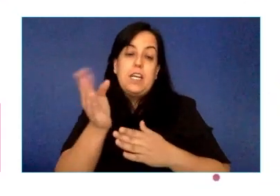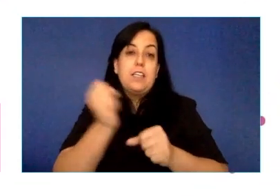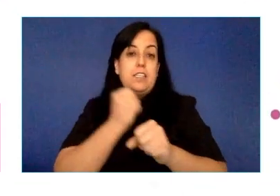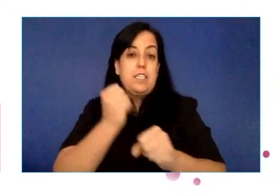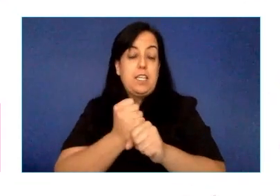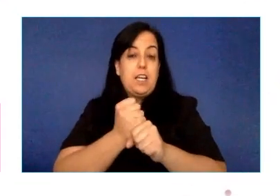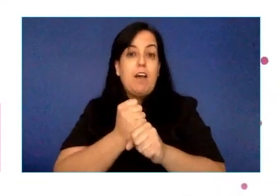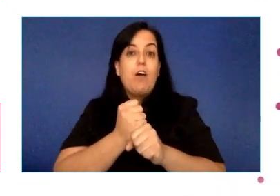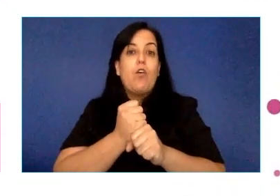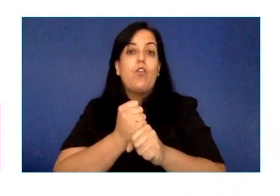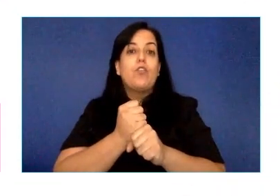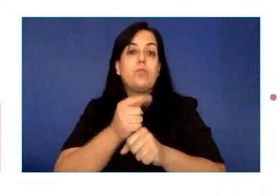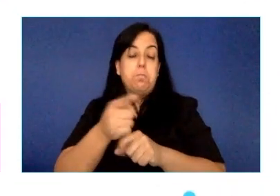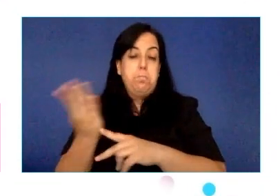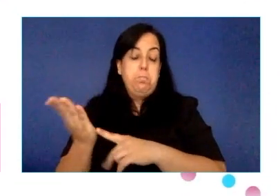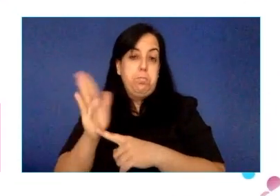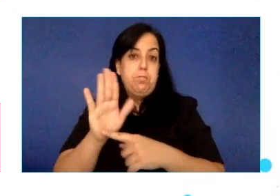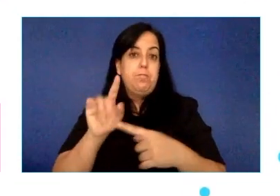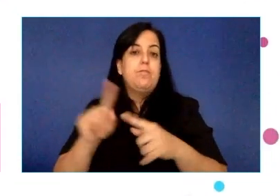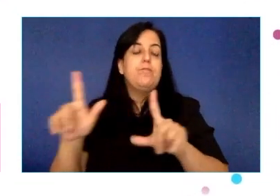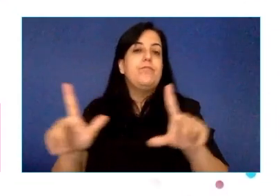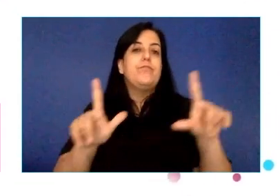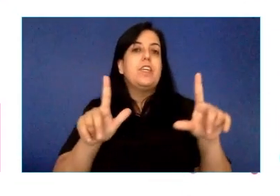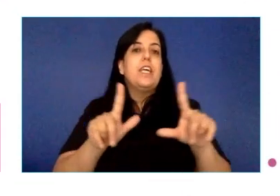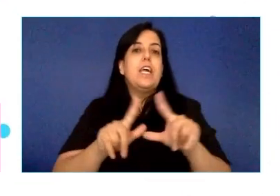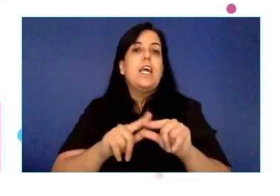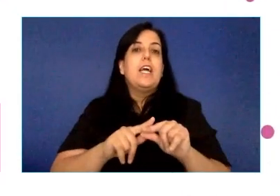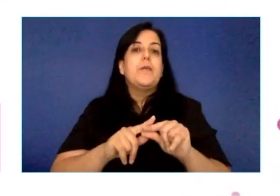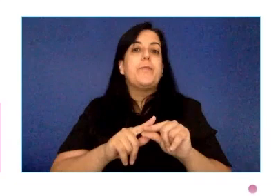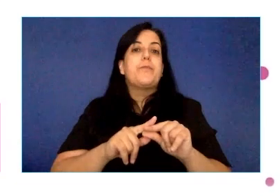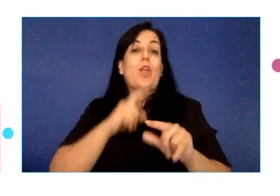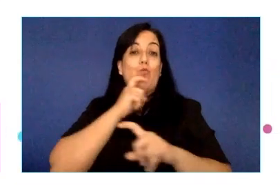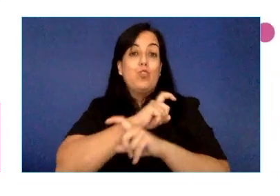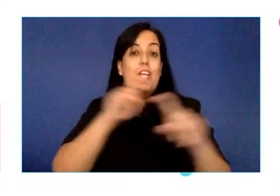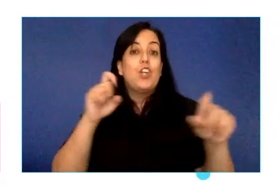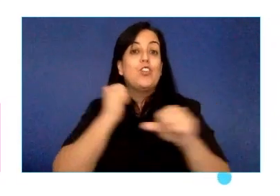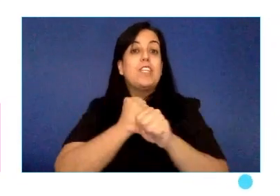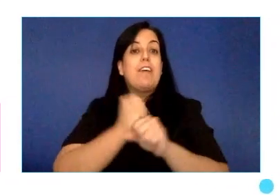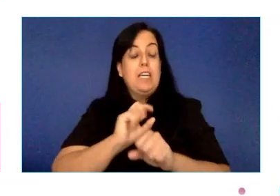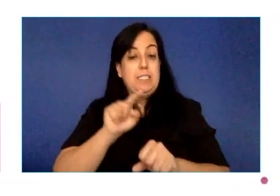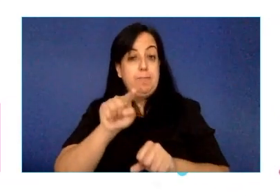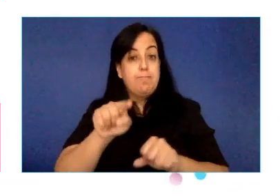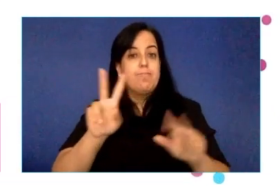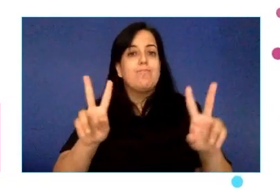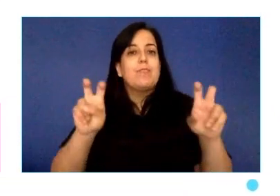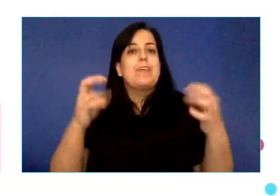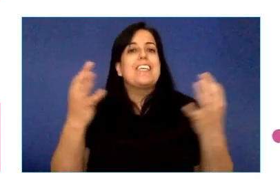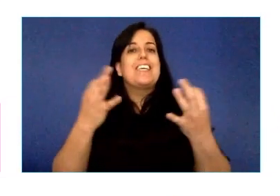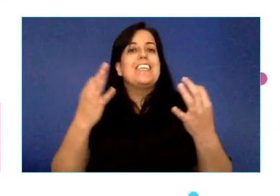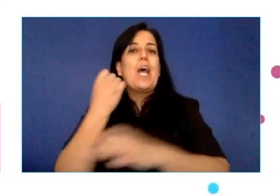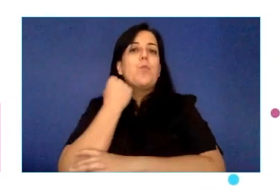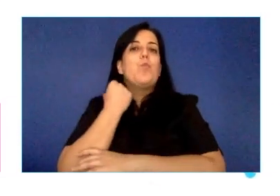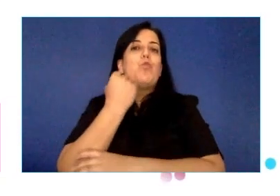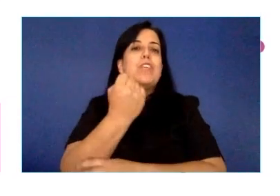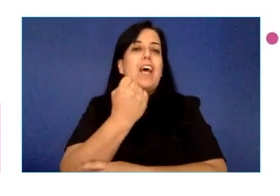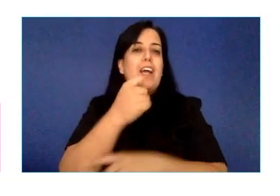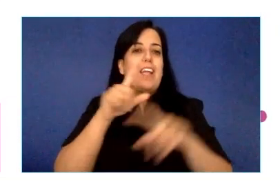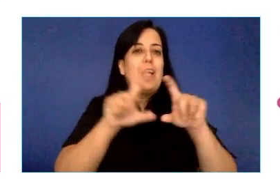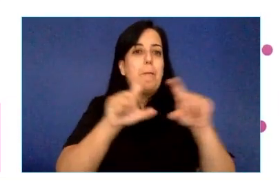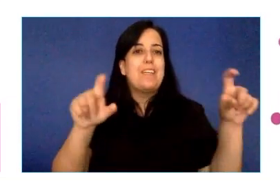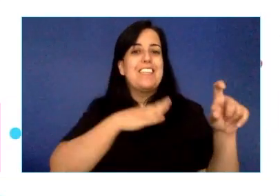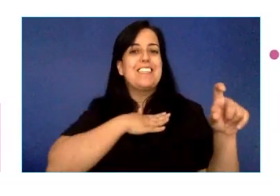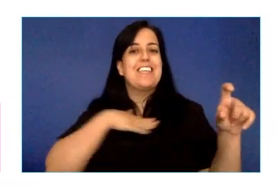slide el otro pilar en el que la fundación trabaja es en apoyar a las empresas que quieren incorporar